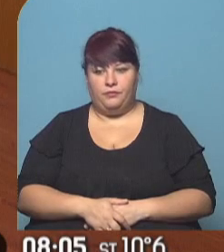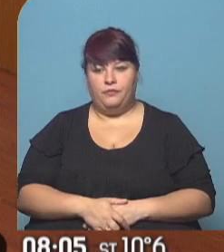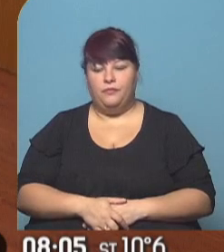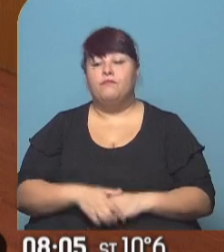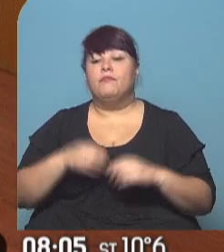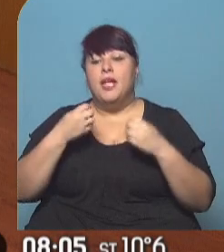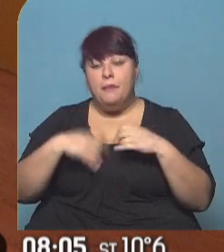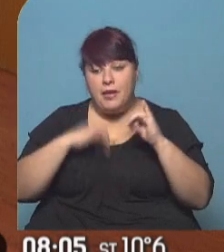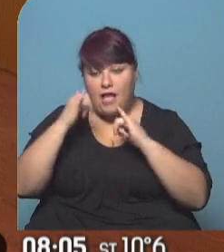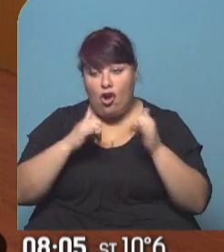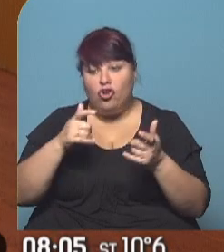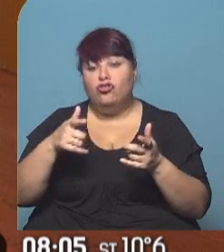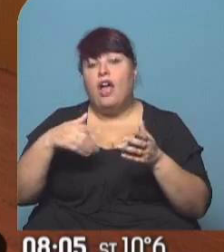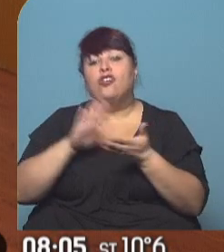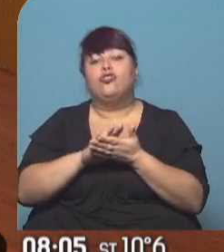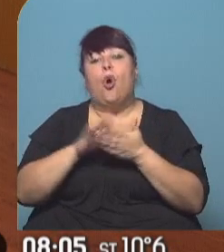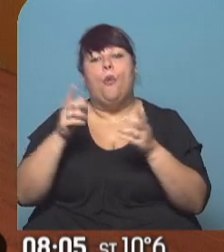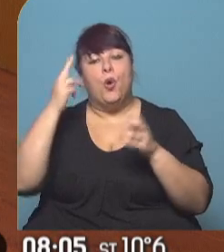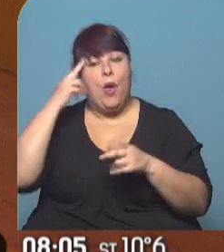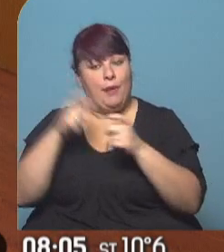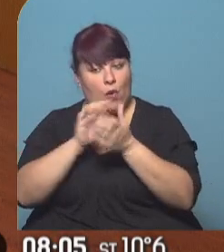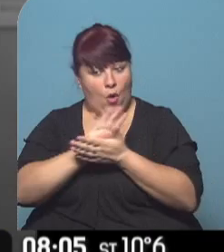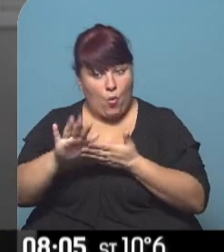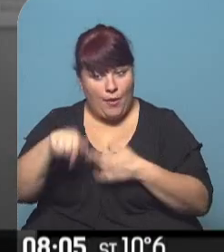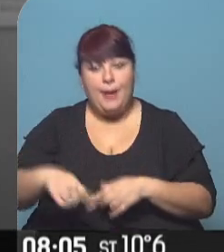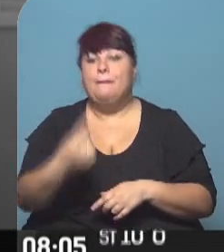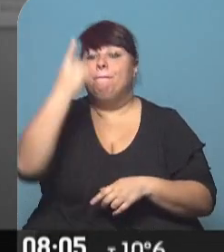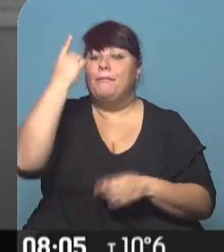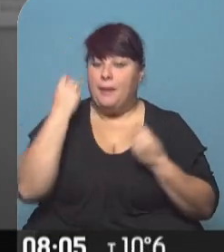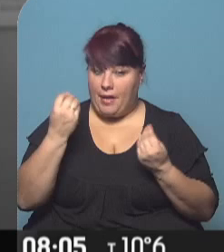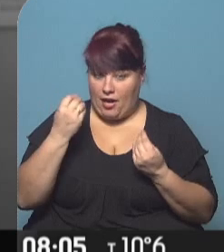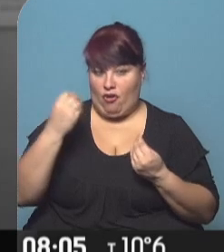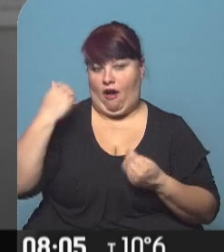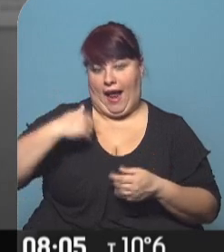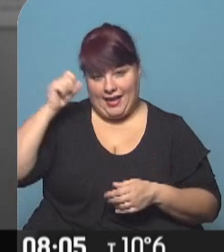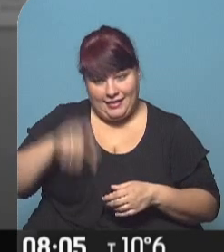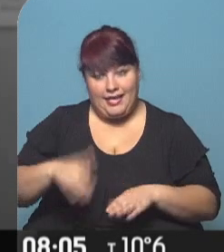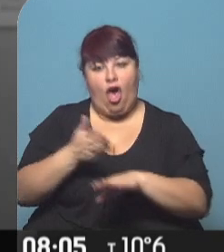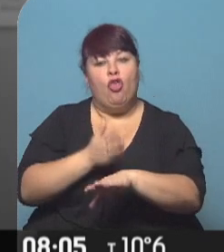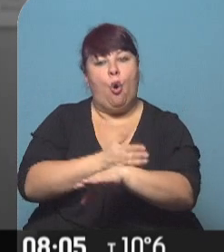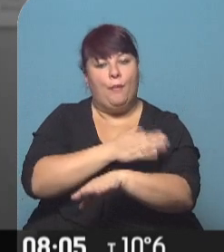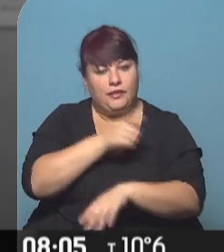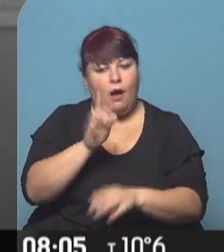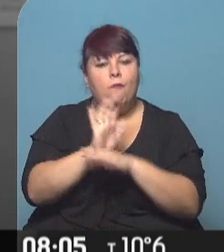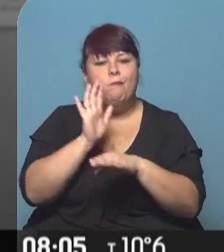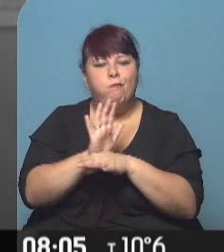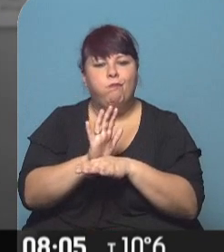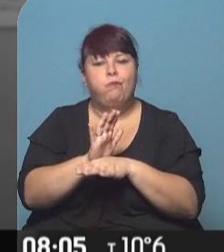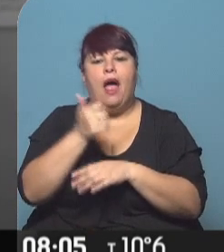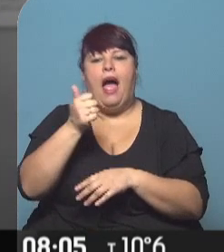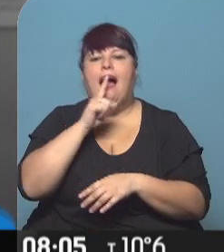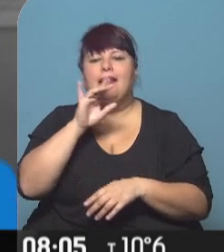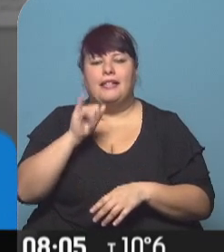Comenzamos a recorrer el camino de los nueve estrenos de la semana. El primero de ellos, argentino, documental, se llama Actriz.